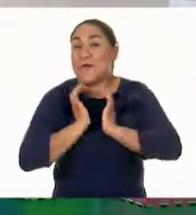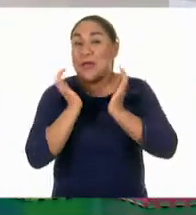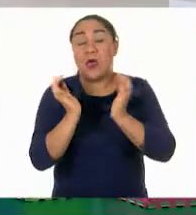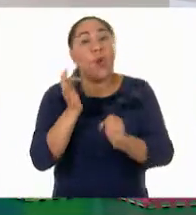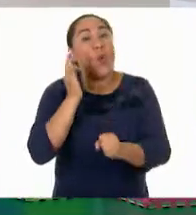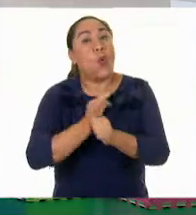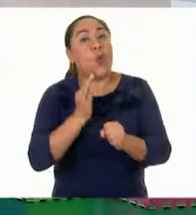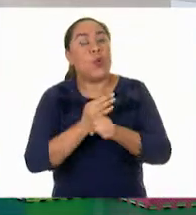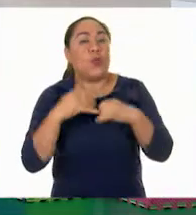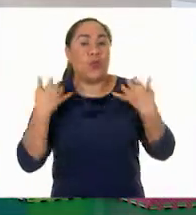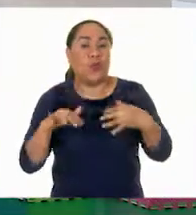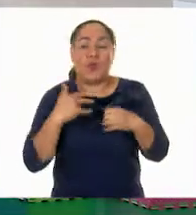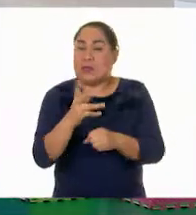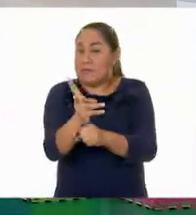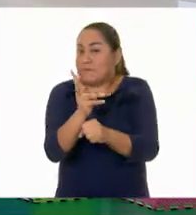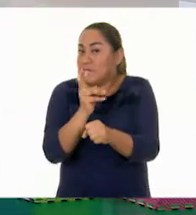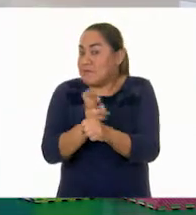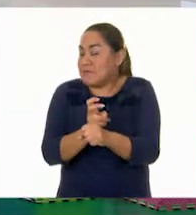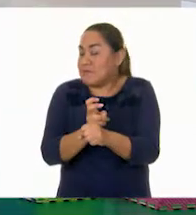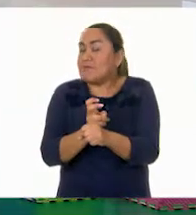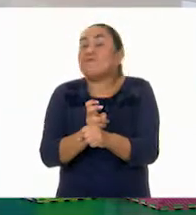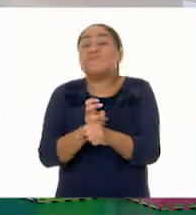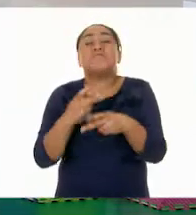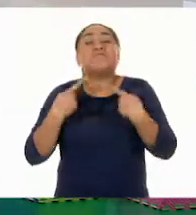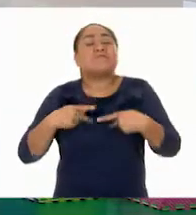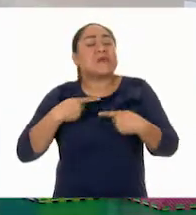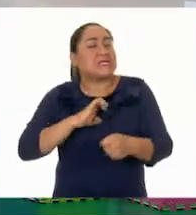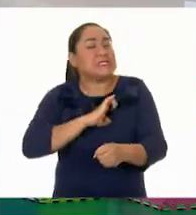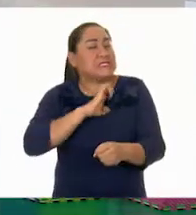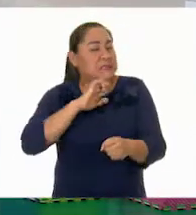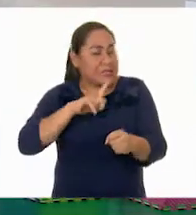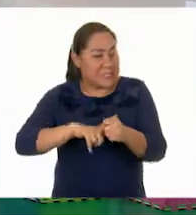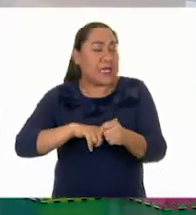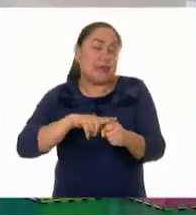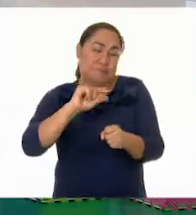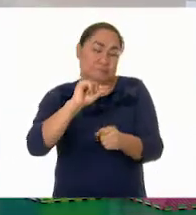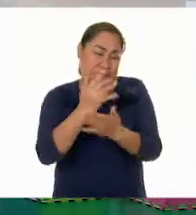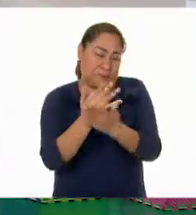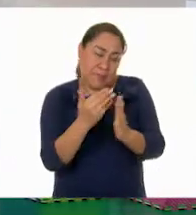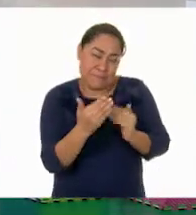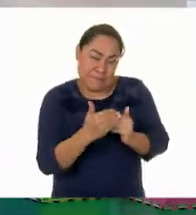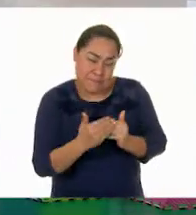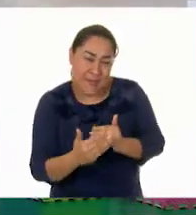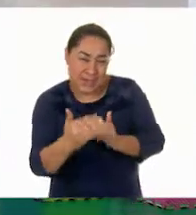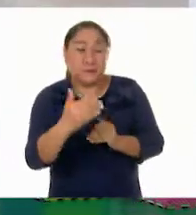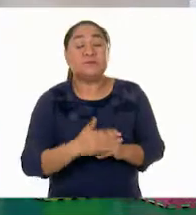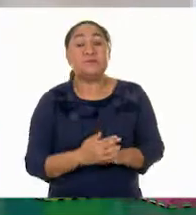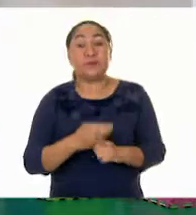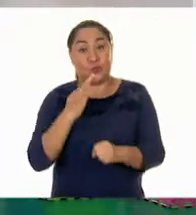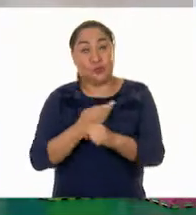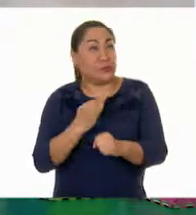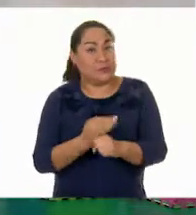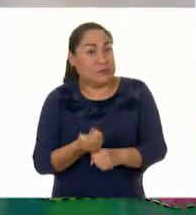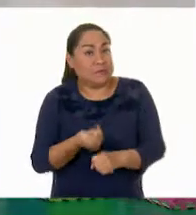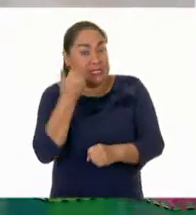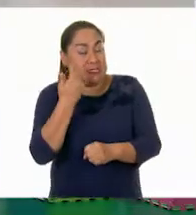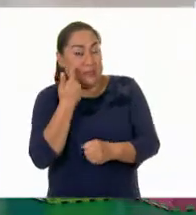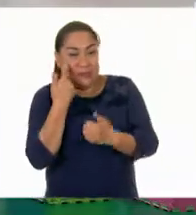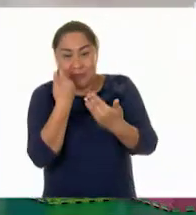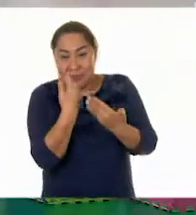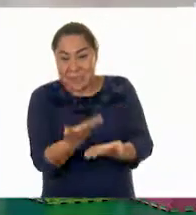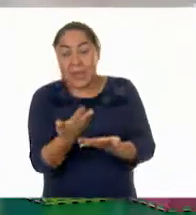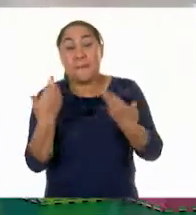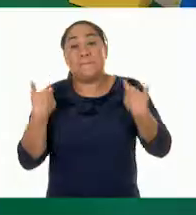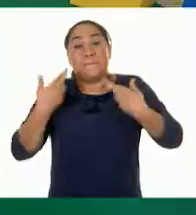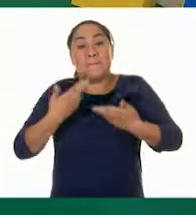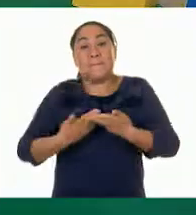invitada muy especial, pero es un poco más adelante. Primero, presentaremos a la maestra Angie, que ya está por